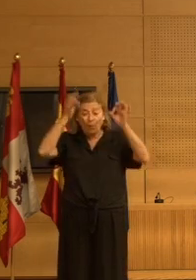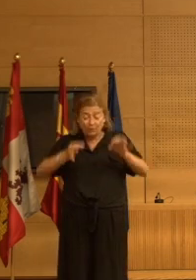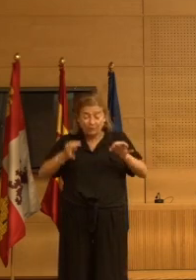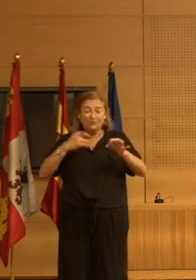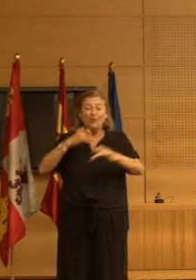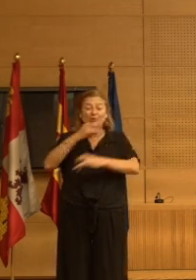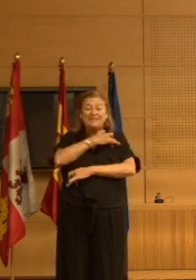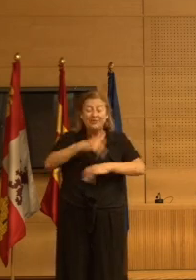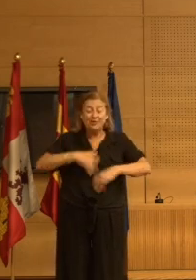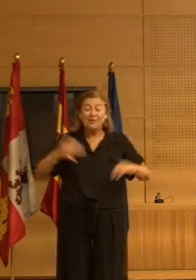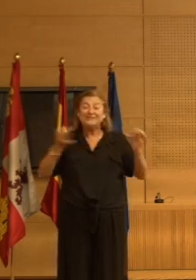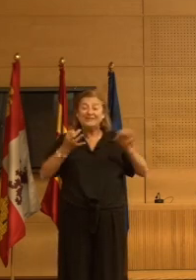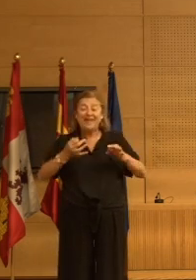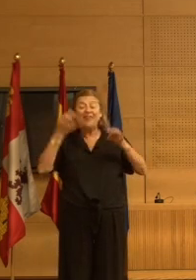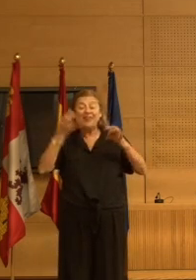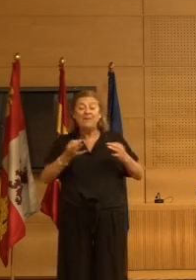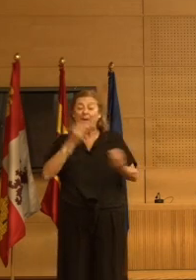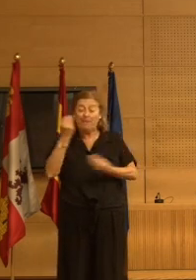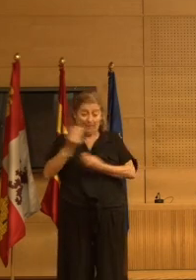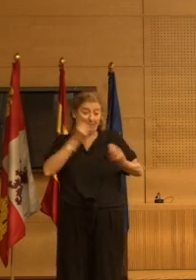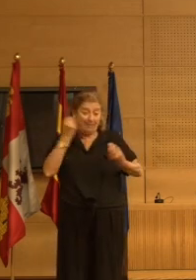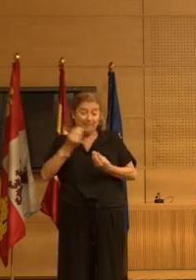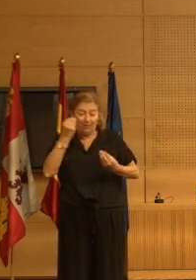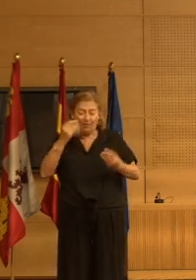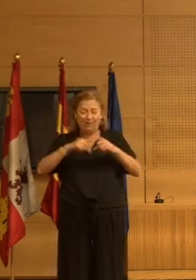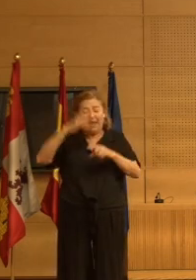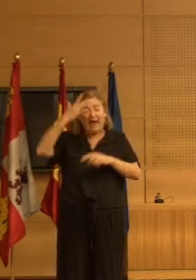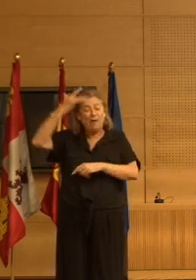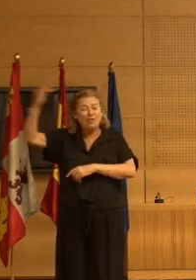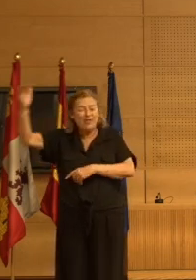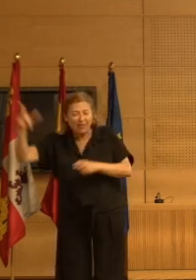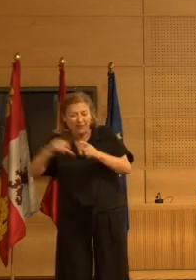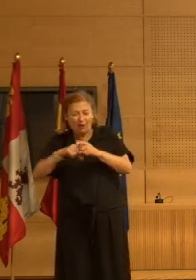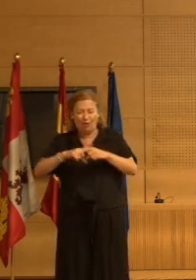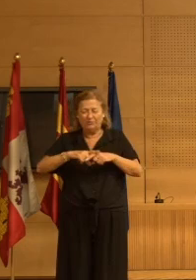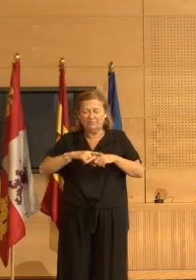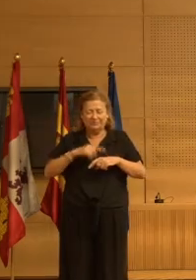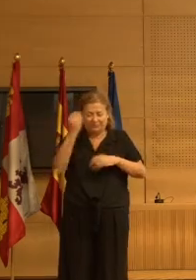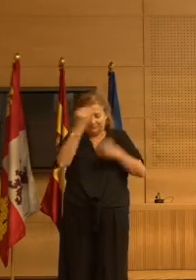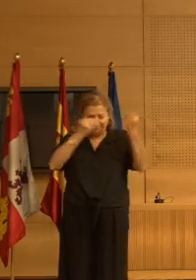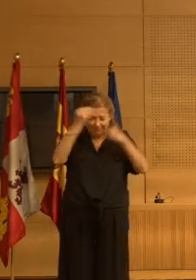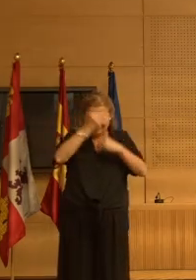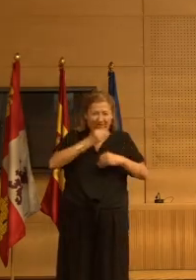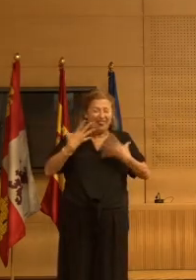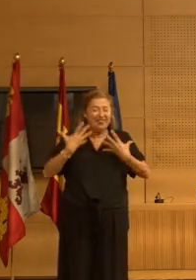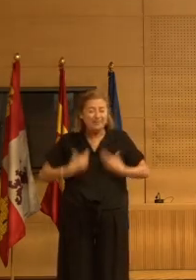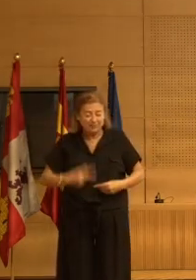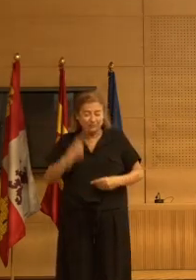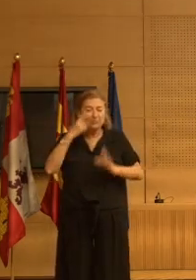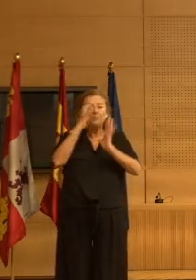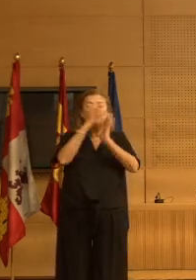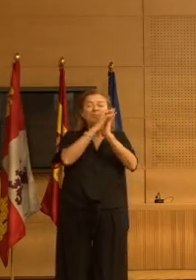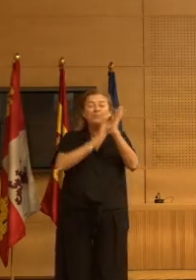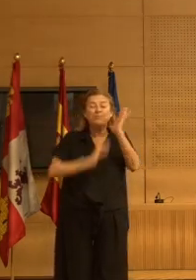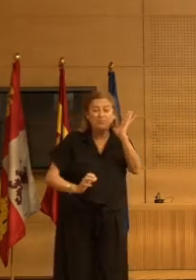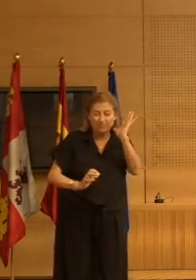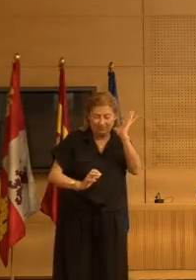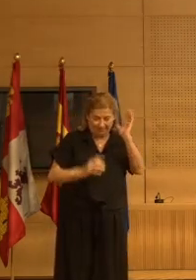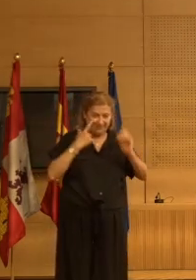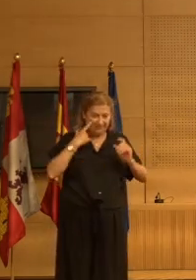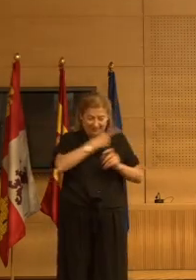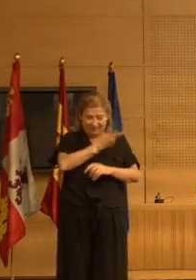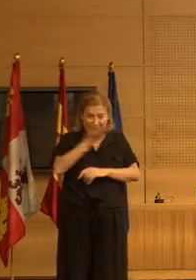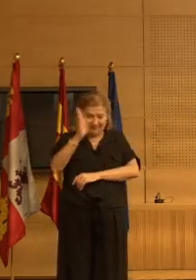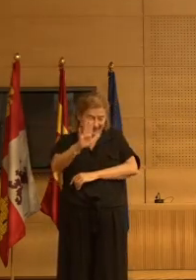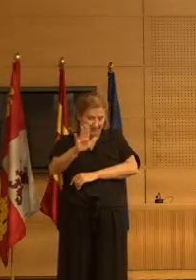síntomas que supuestamente tenían que haber mejorado delirios alucinaciones depresión pues aquí está la reducción esto aquí lo que presentamos es